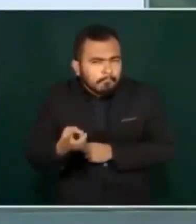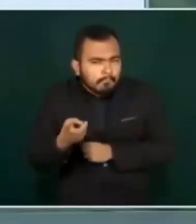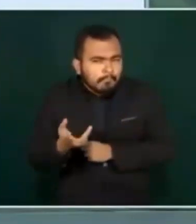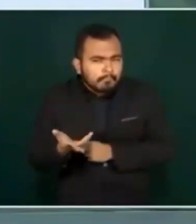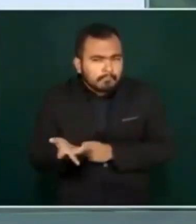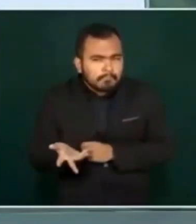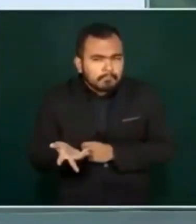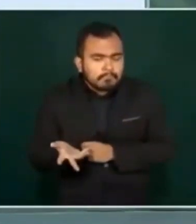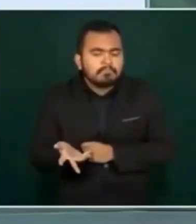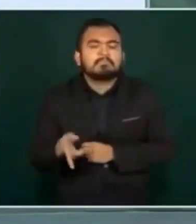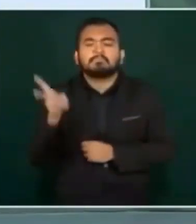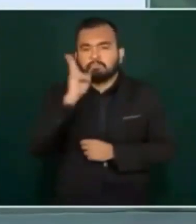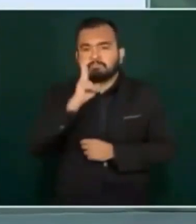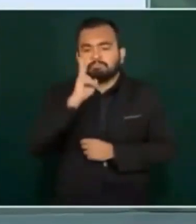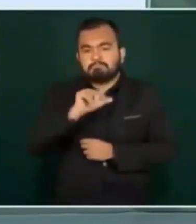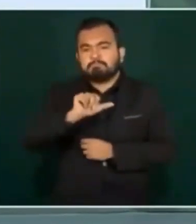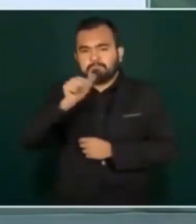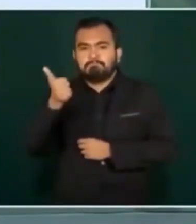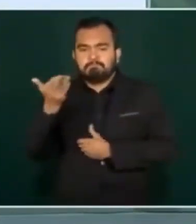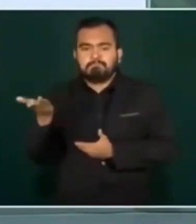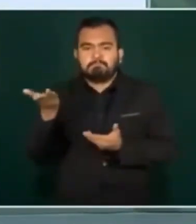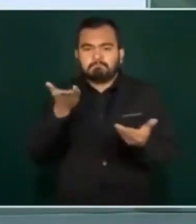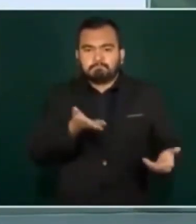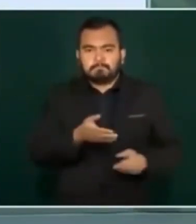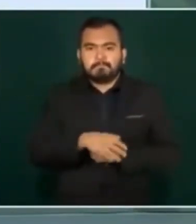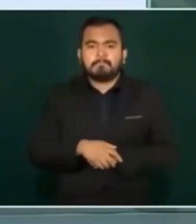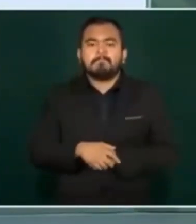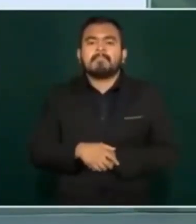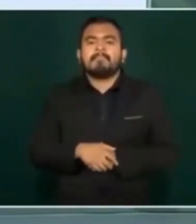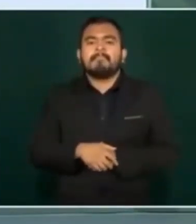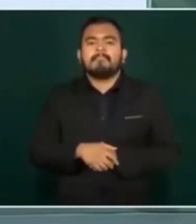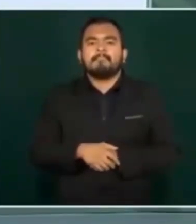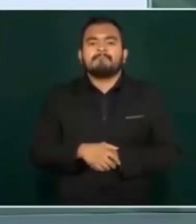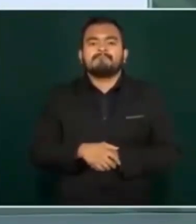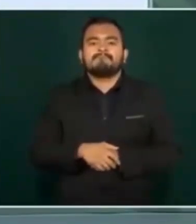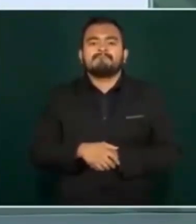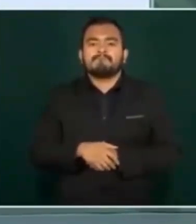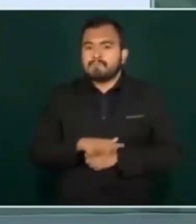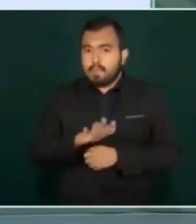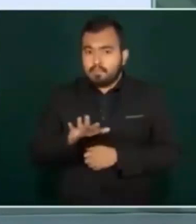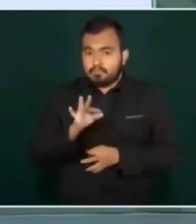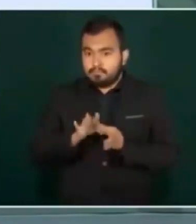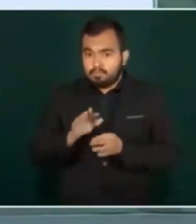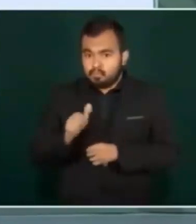¿Adelante? ¿Cuál otro? ¿Ya?